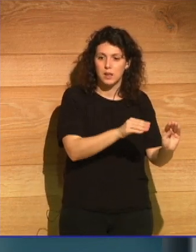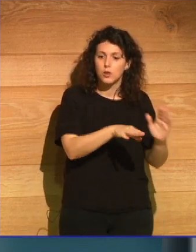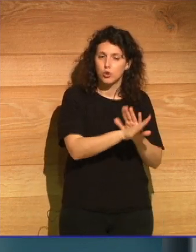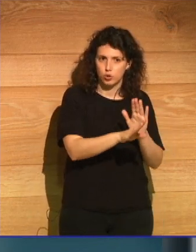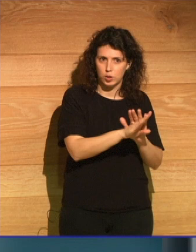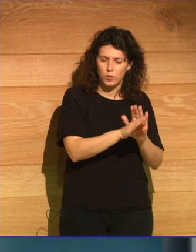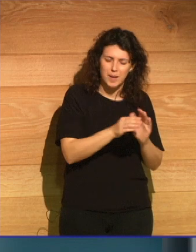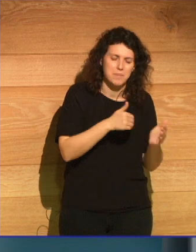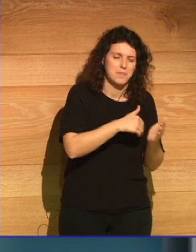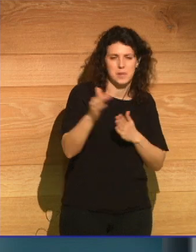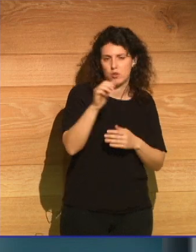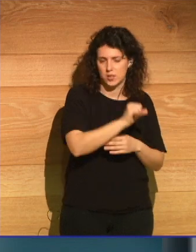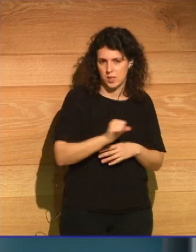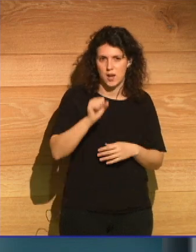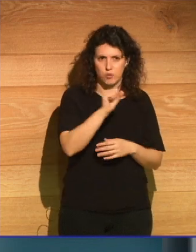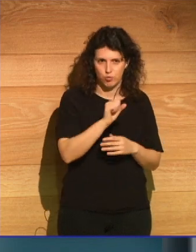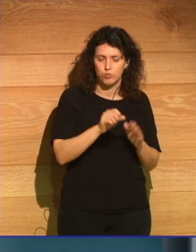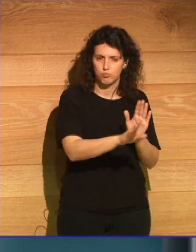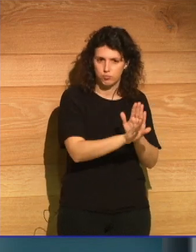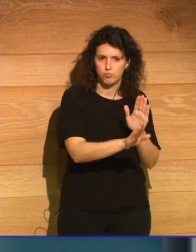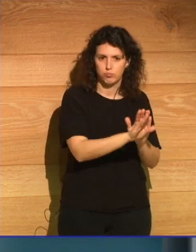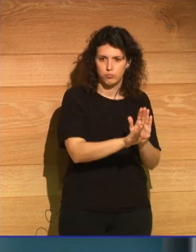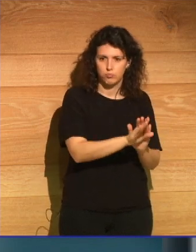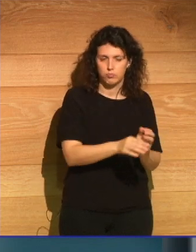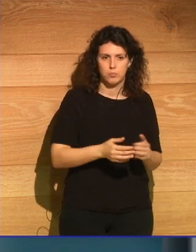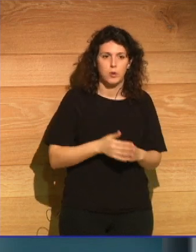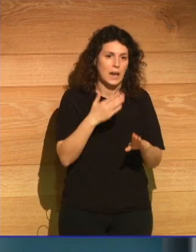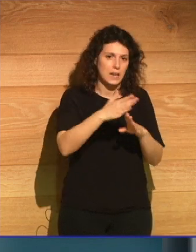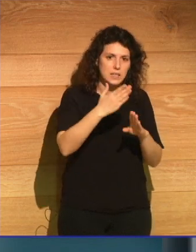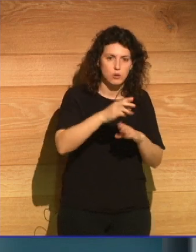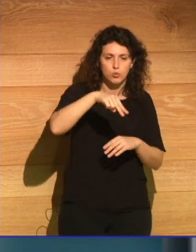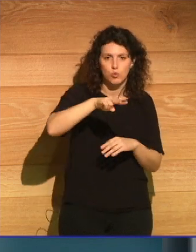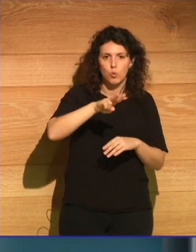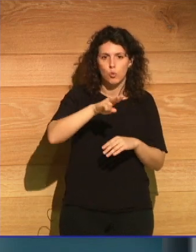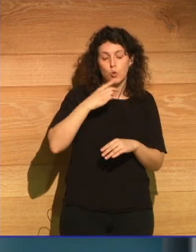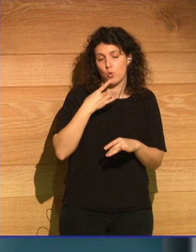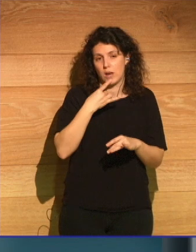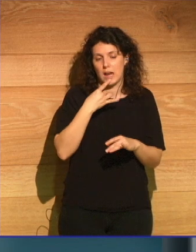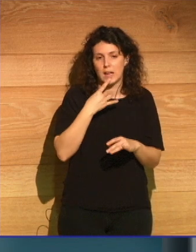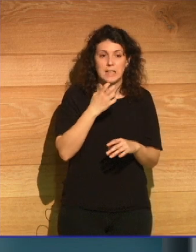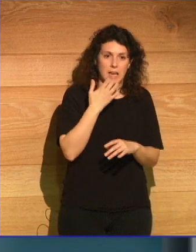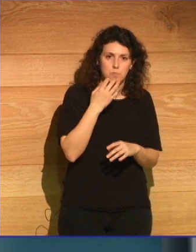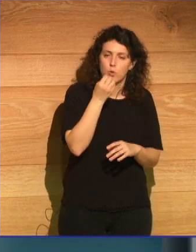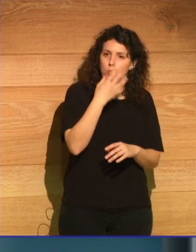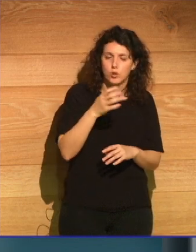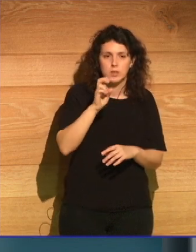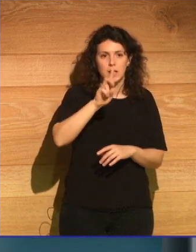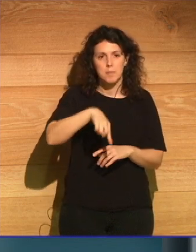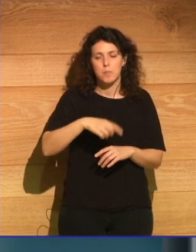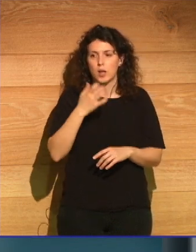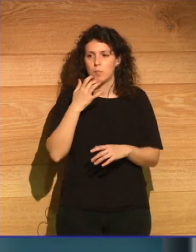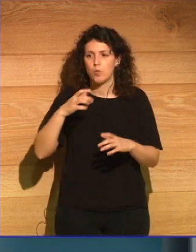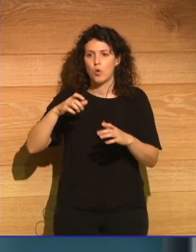dentro de miles de millones de años los residuos nucleares son un buen ejemplo de esto otro ejemplo son las